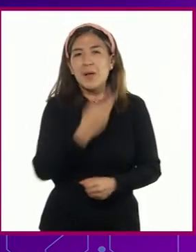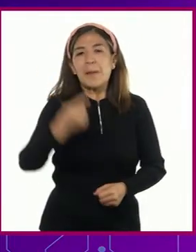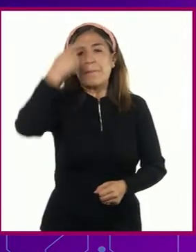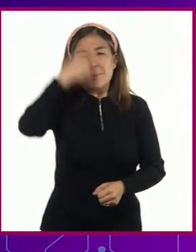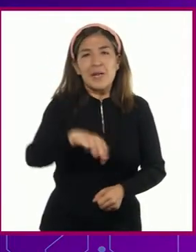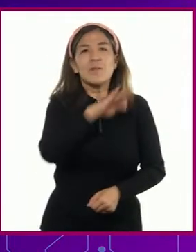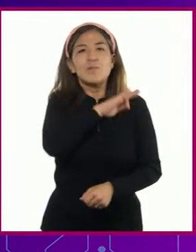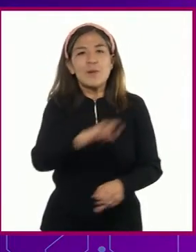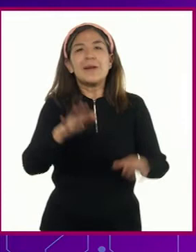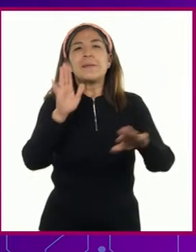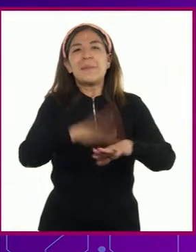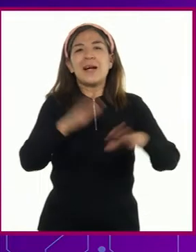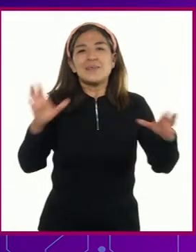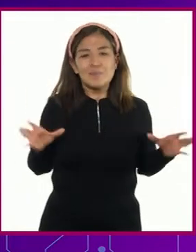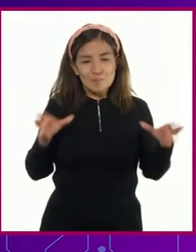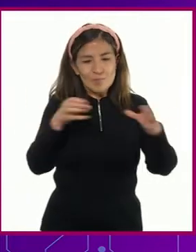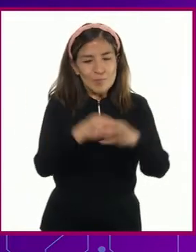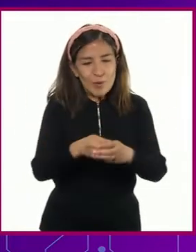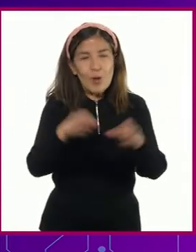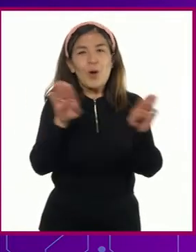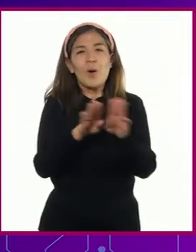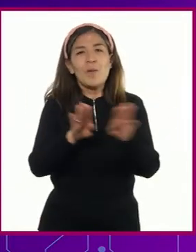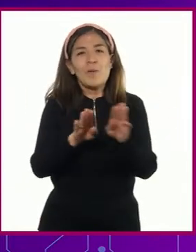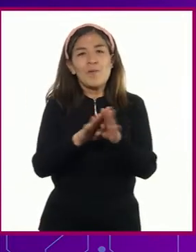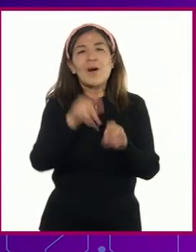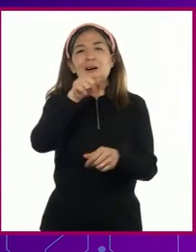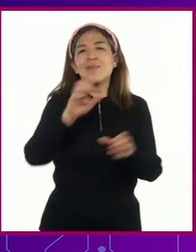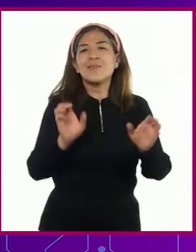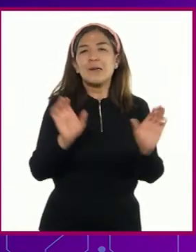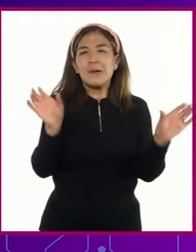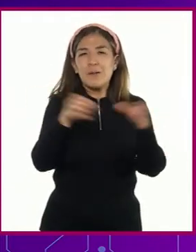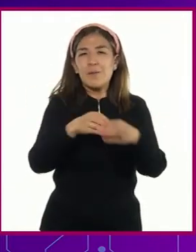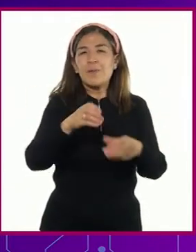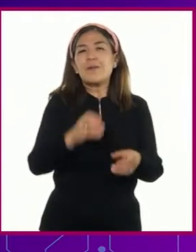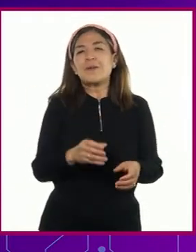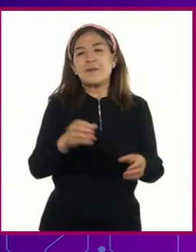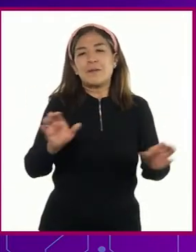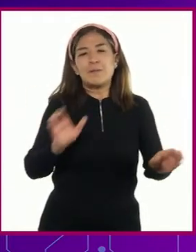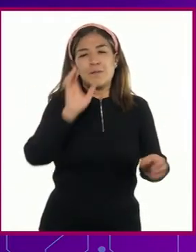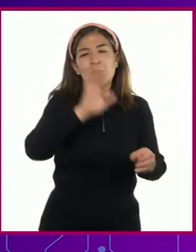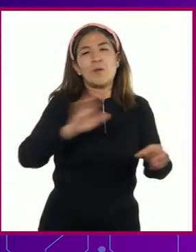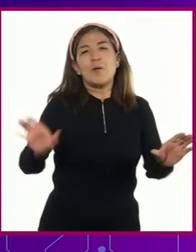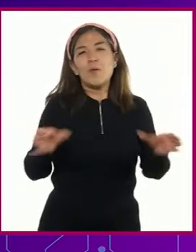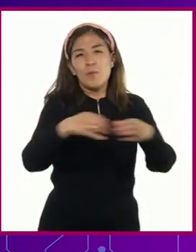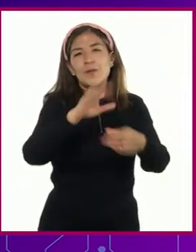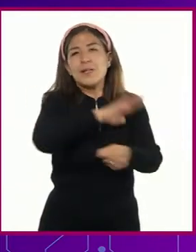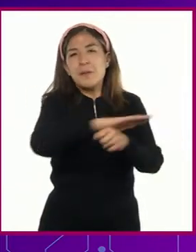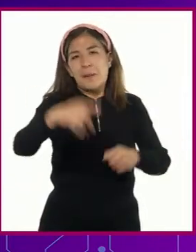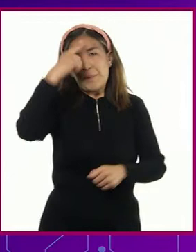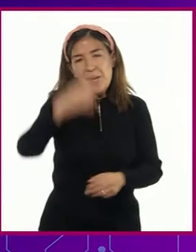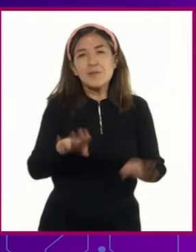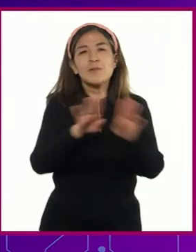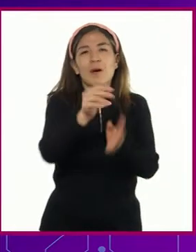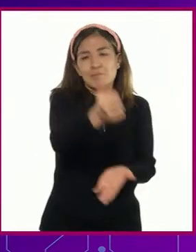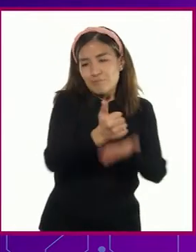permitido acercarnos a la comunidad. Nos ha permitido reconciliarnos porque nos necesitamos solidariamente.